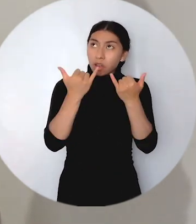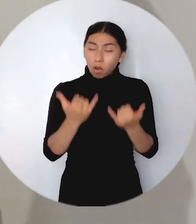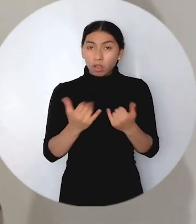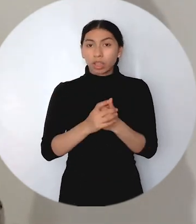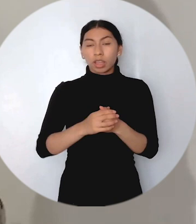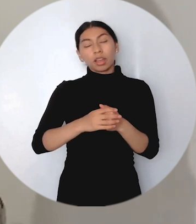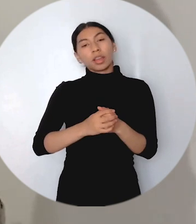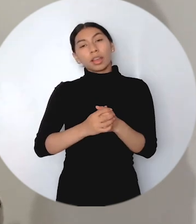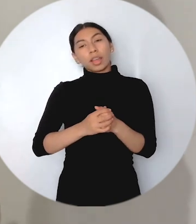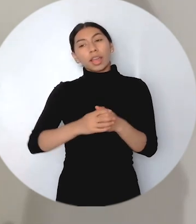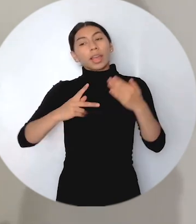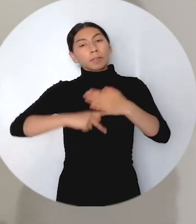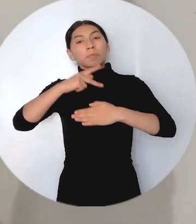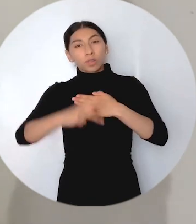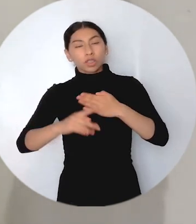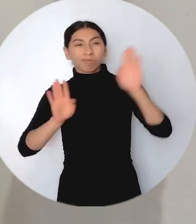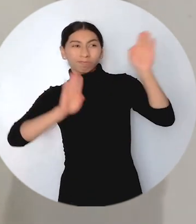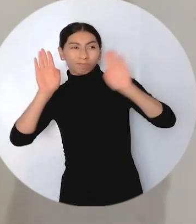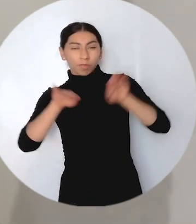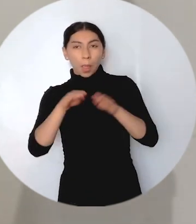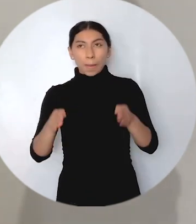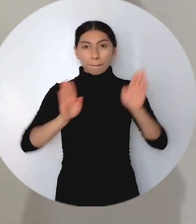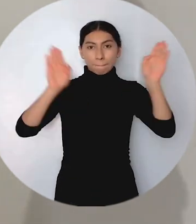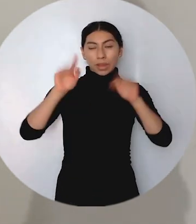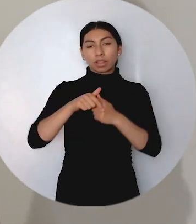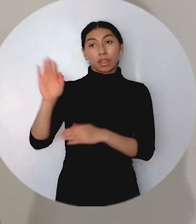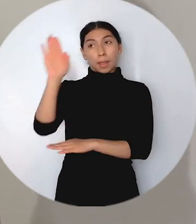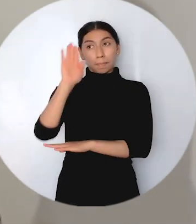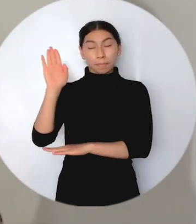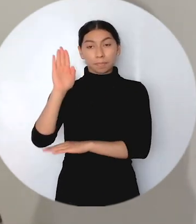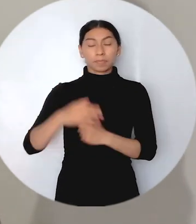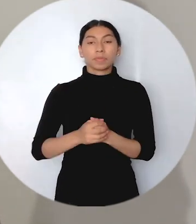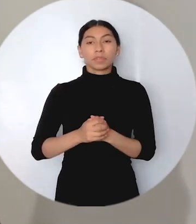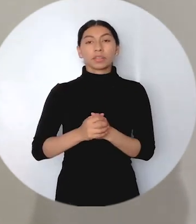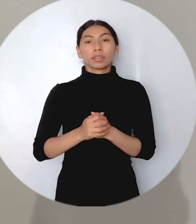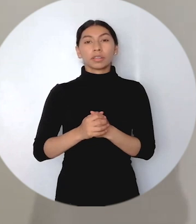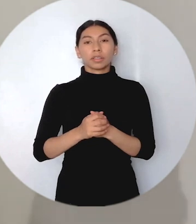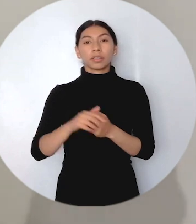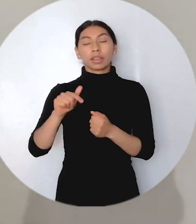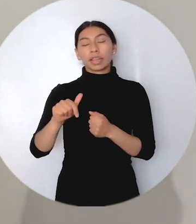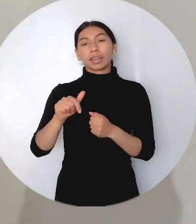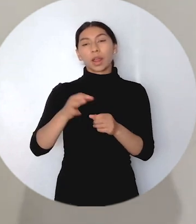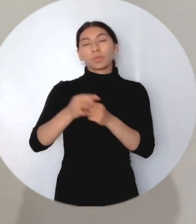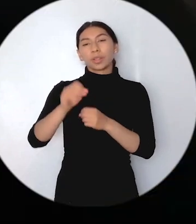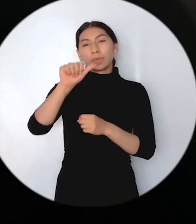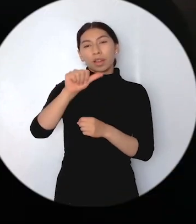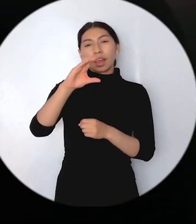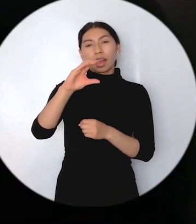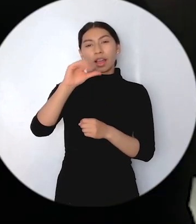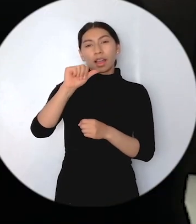hoy en el proceso de elección de los miembros de la Mesa de Participación Efectiva del Conflicto Armado de Acandí,